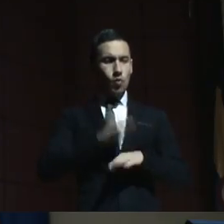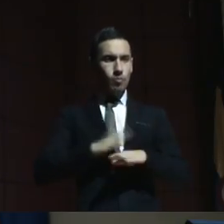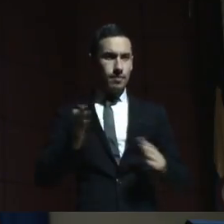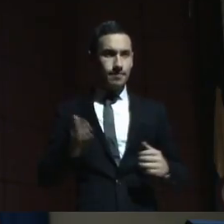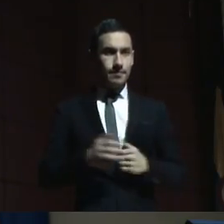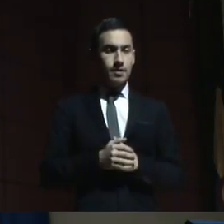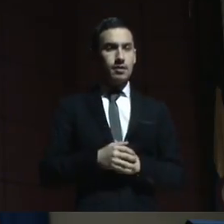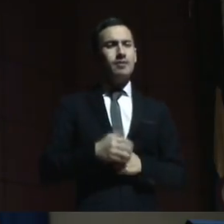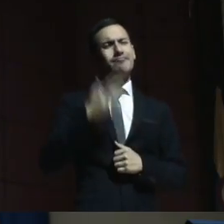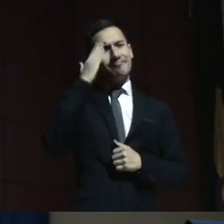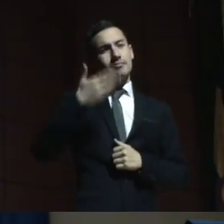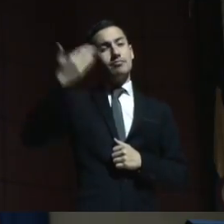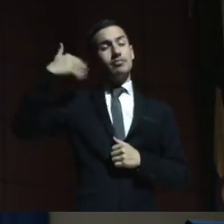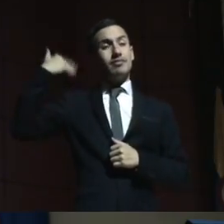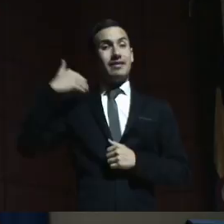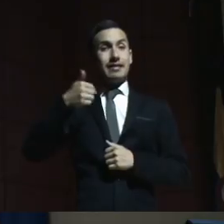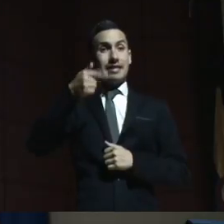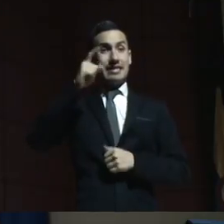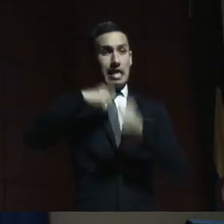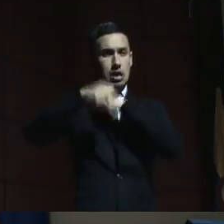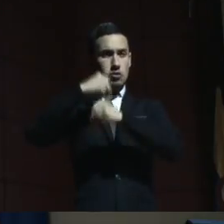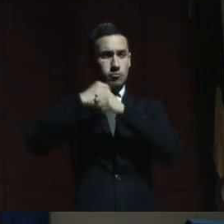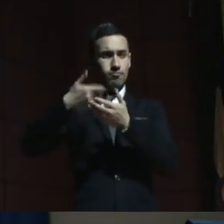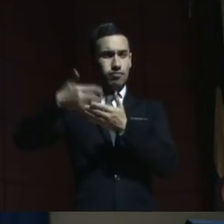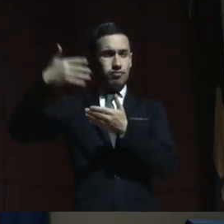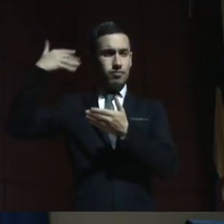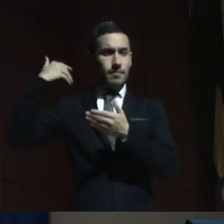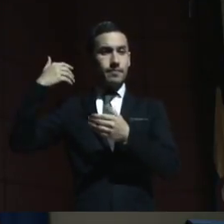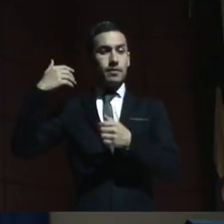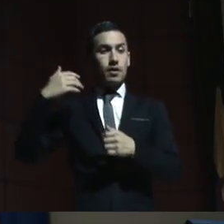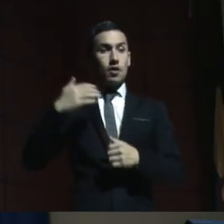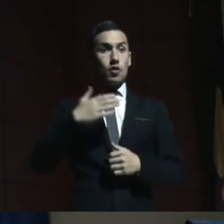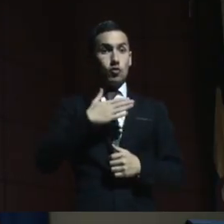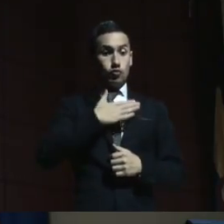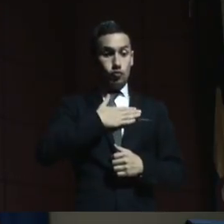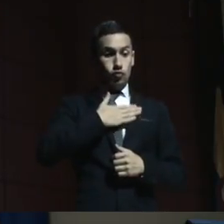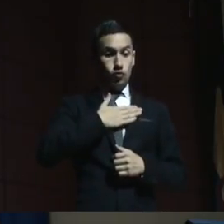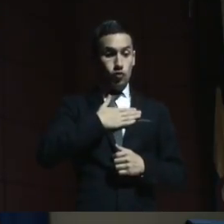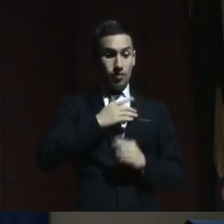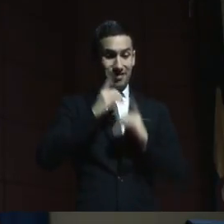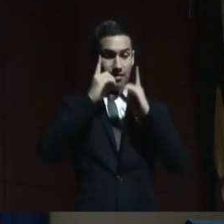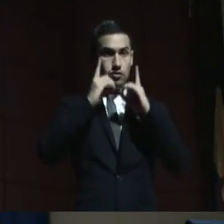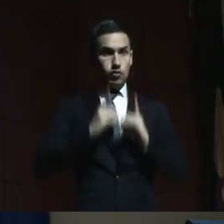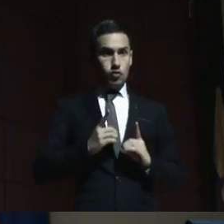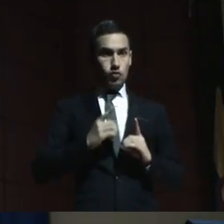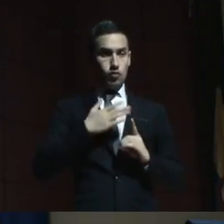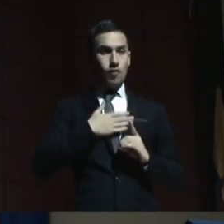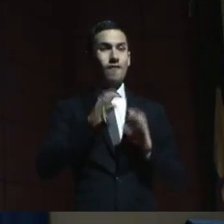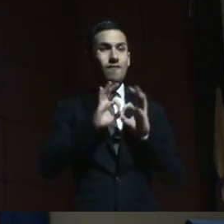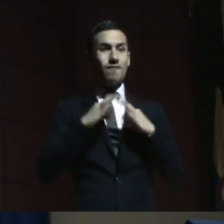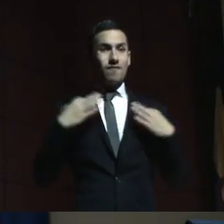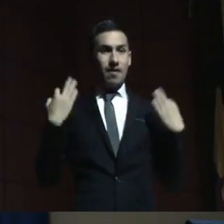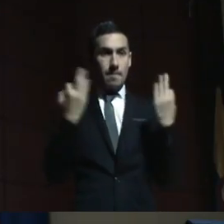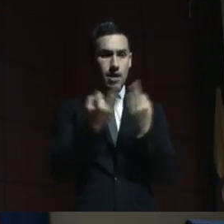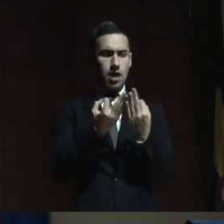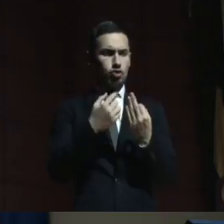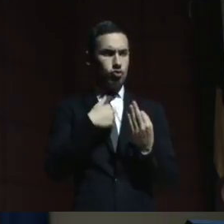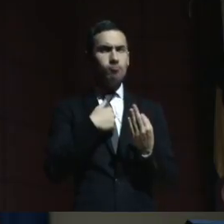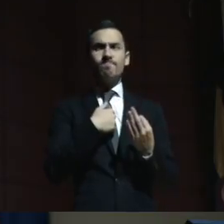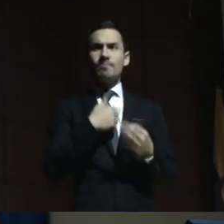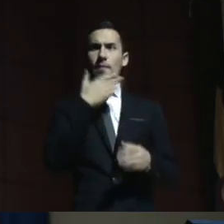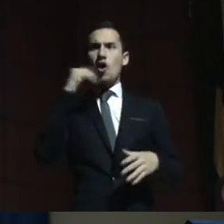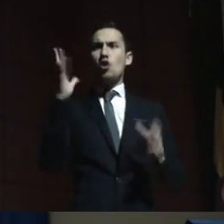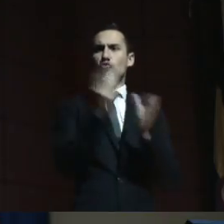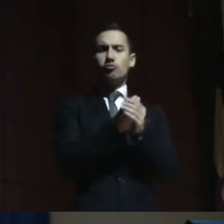años, consideraban que las familias que decidíamos la ruta o el camino de la inclusión éramos muy atrevidas,